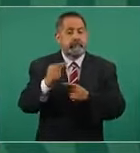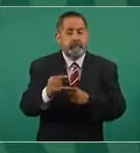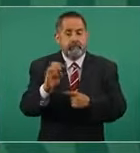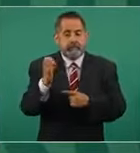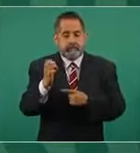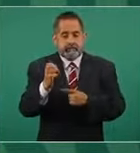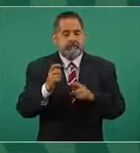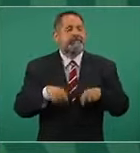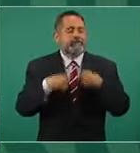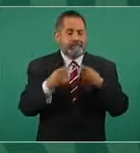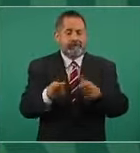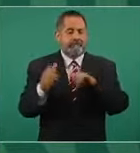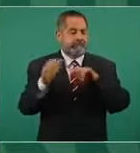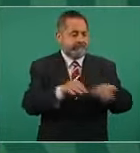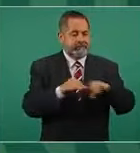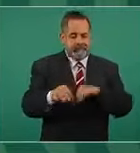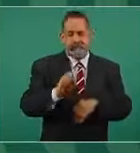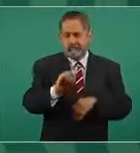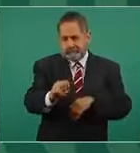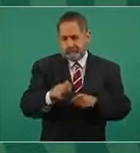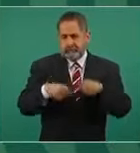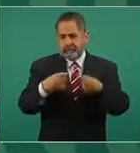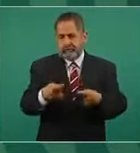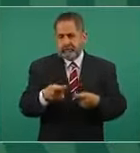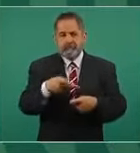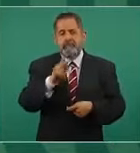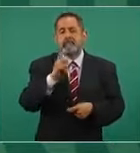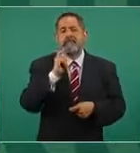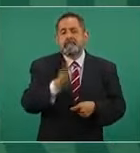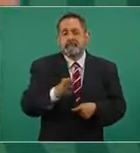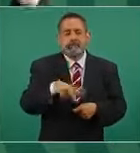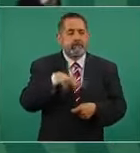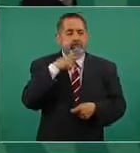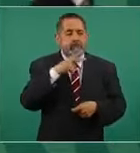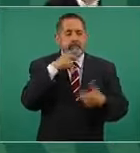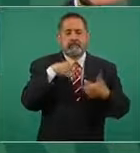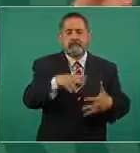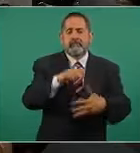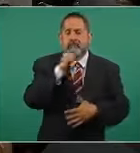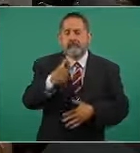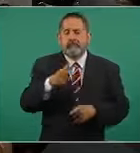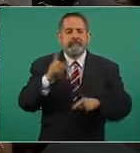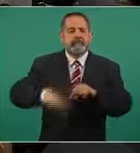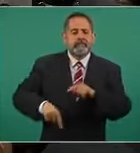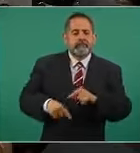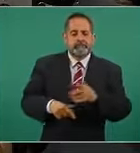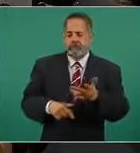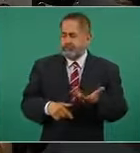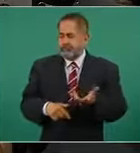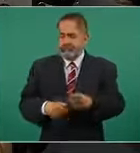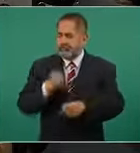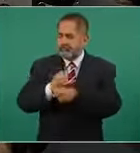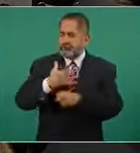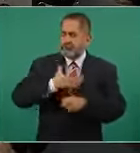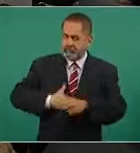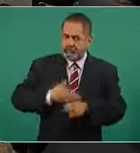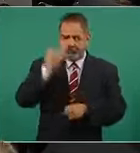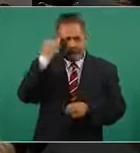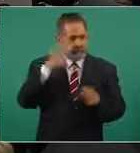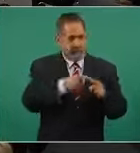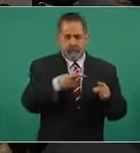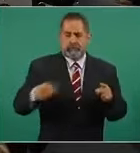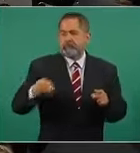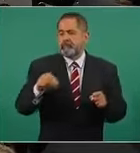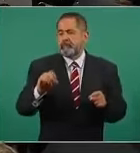de la subcontratación? Esto durante el periodo neoliberal. Y eso